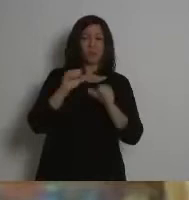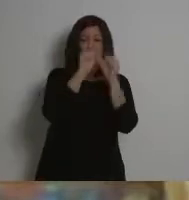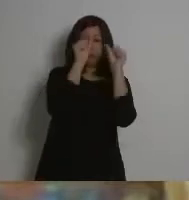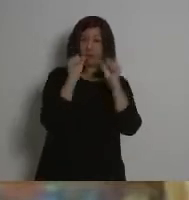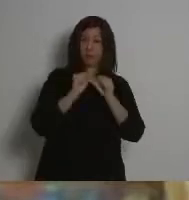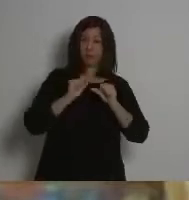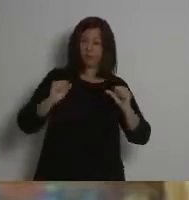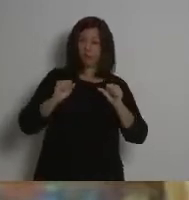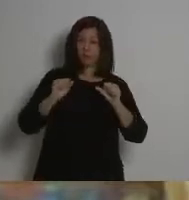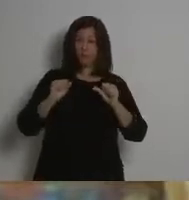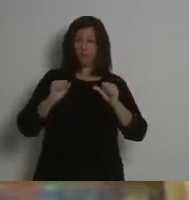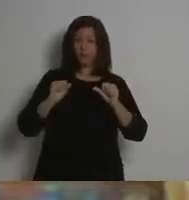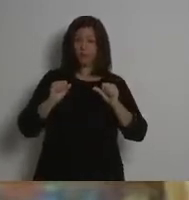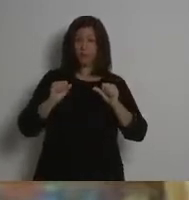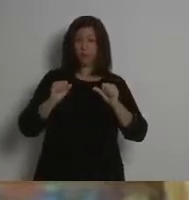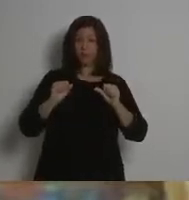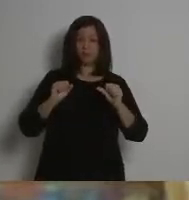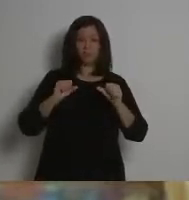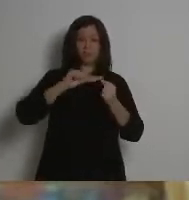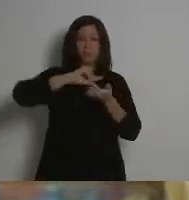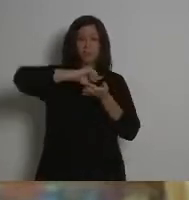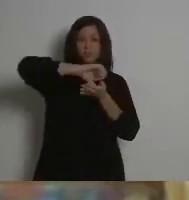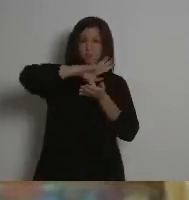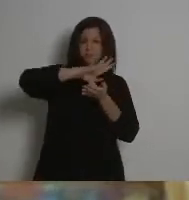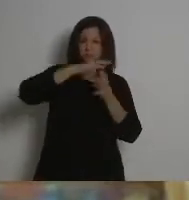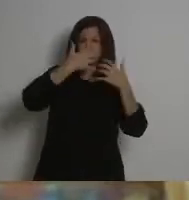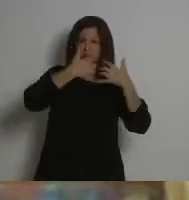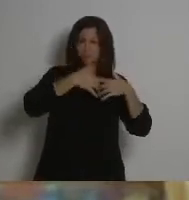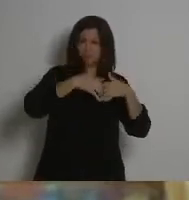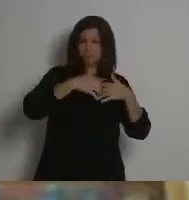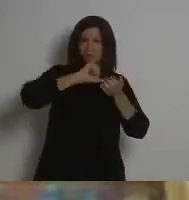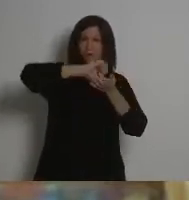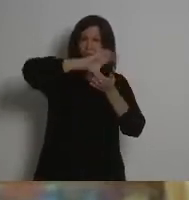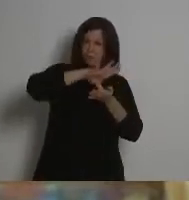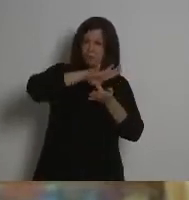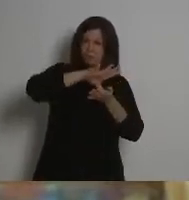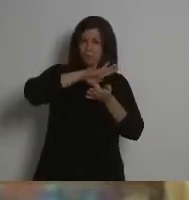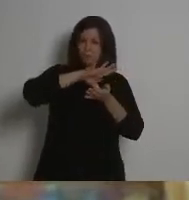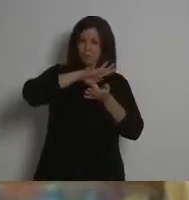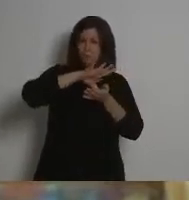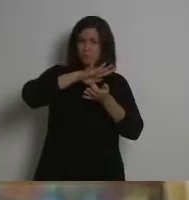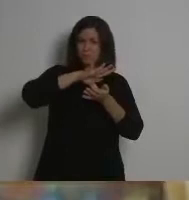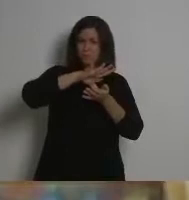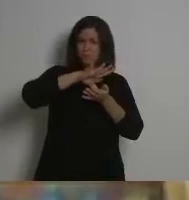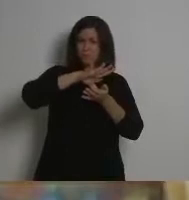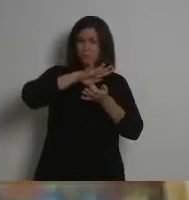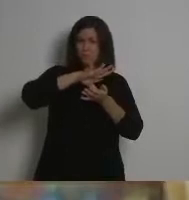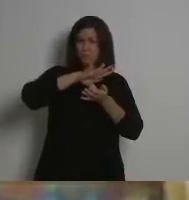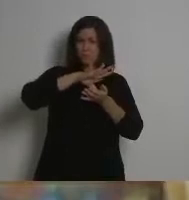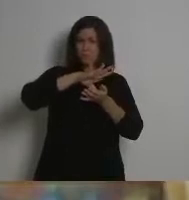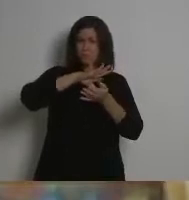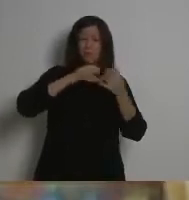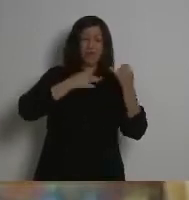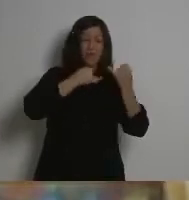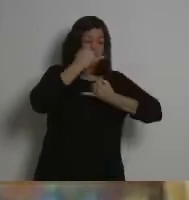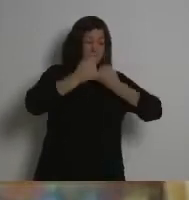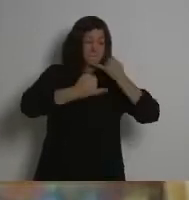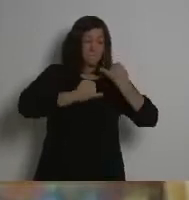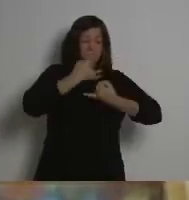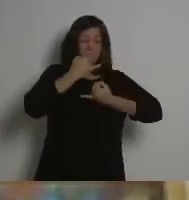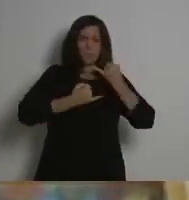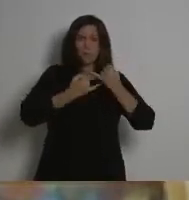habían externalizado, se habían deslocalizado una serie de problemas de gran